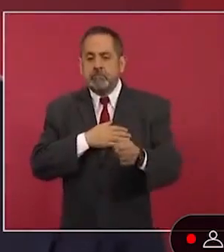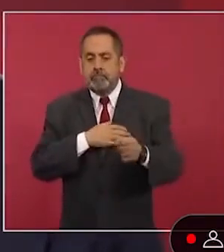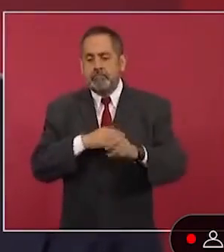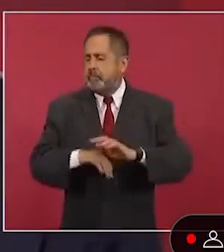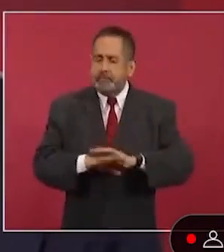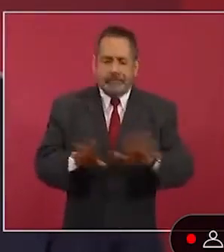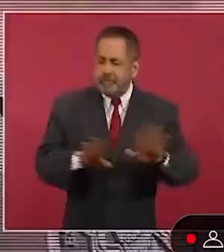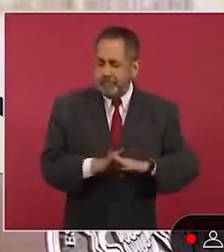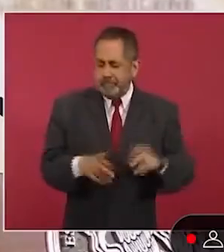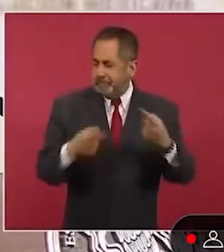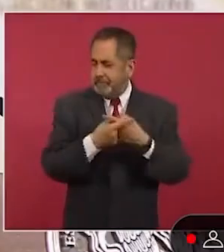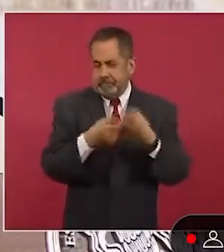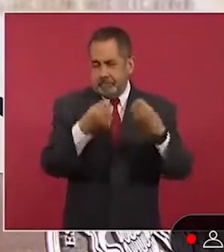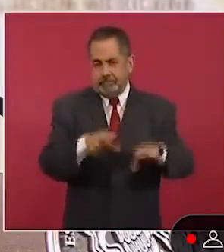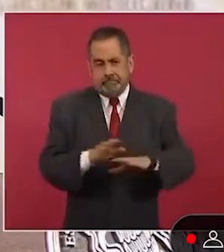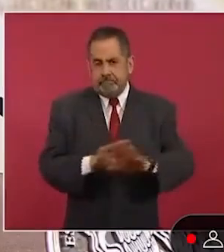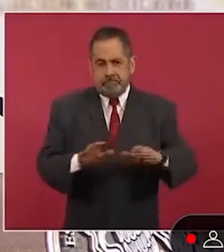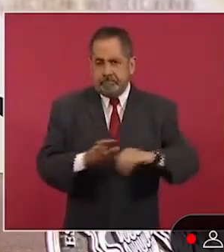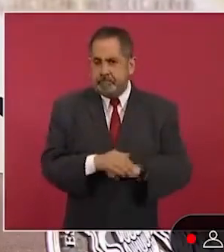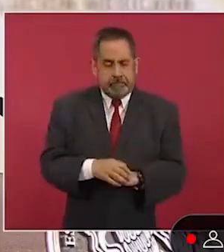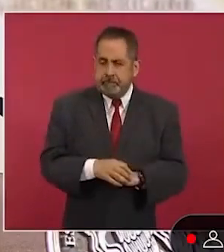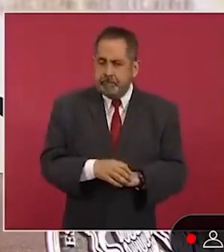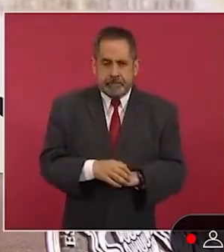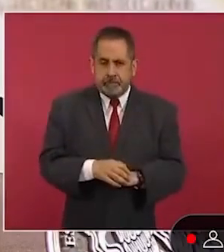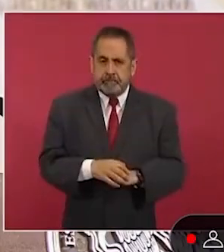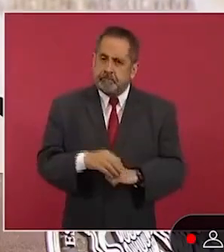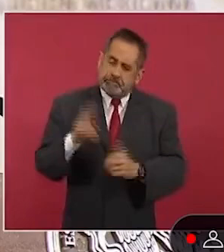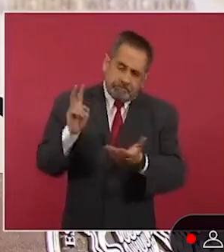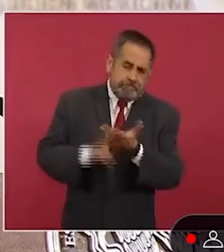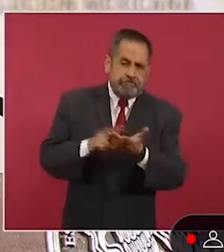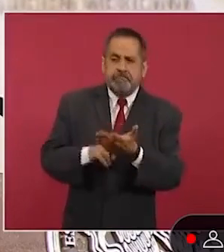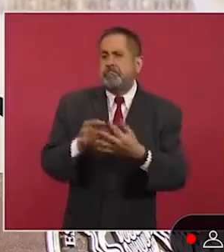Contrarios al interés del pueblo.